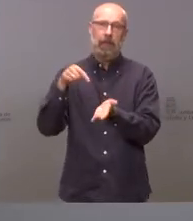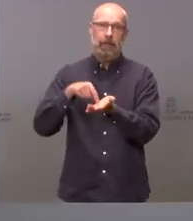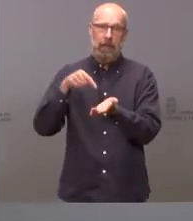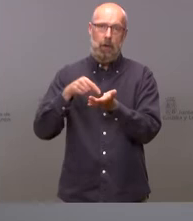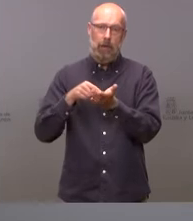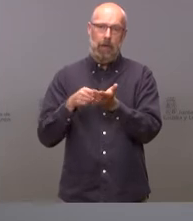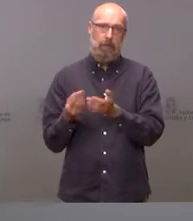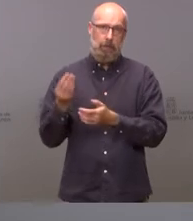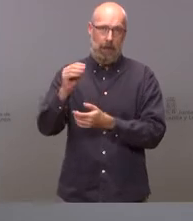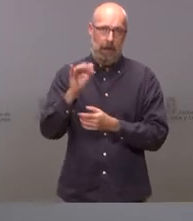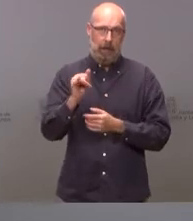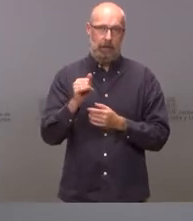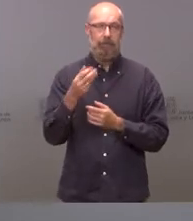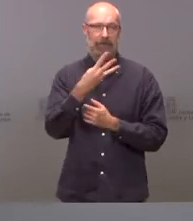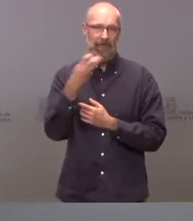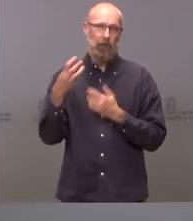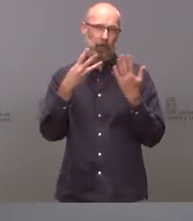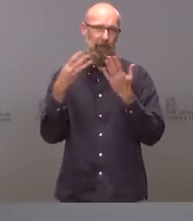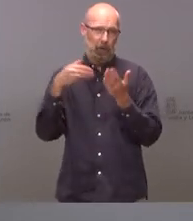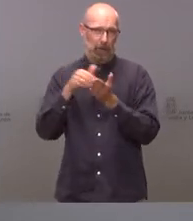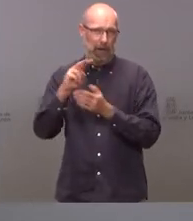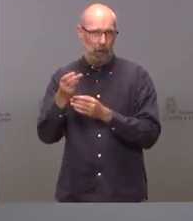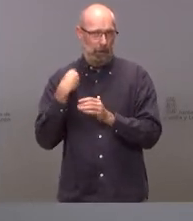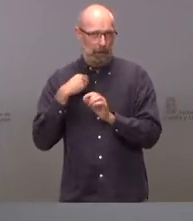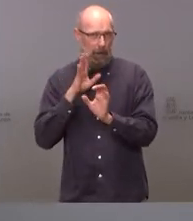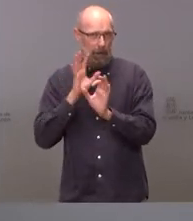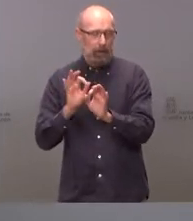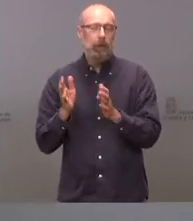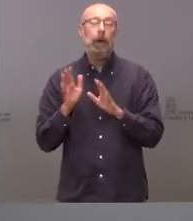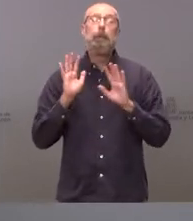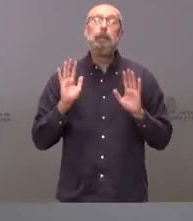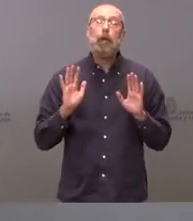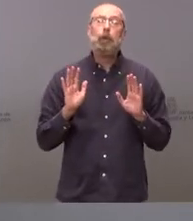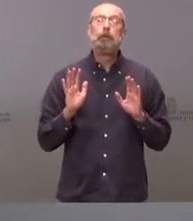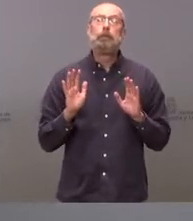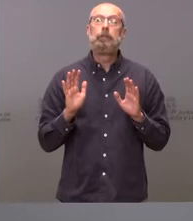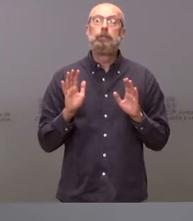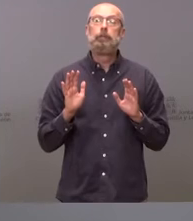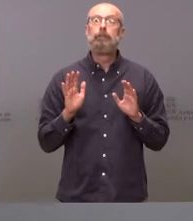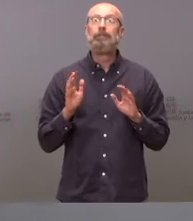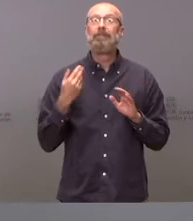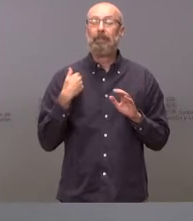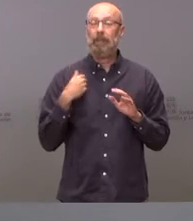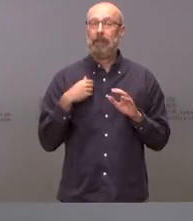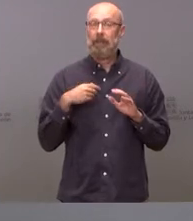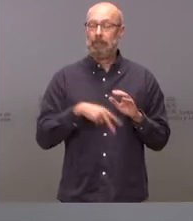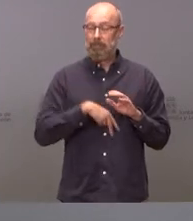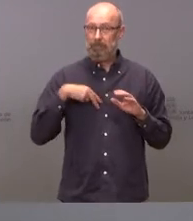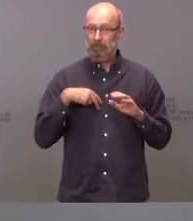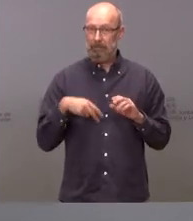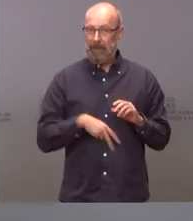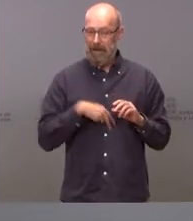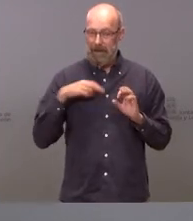378 millones de euros. Pero, lo que sí que contribuye a esta reducción del volumen de deuda